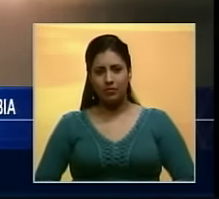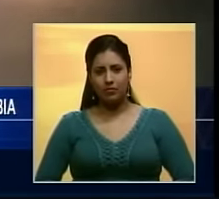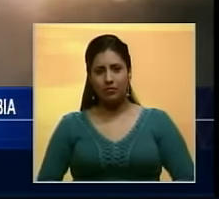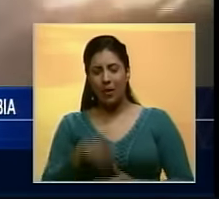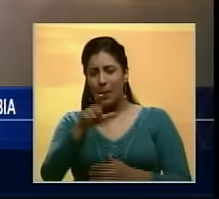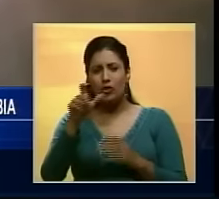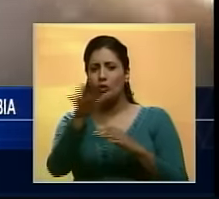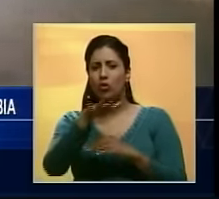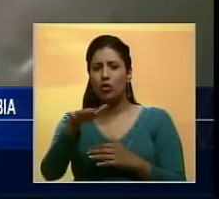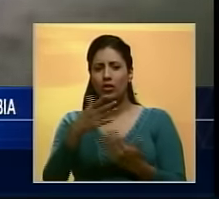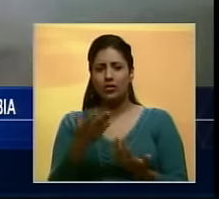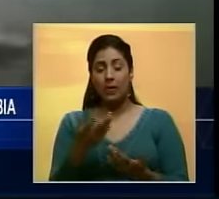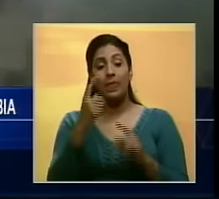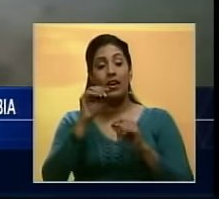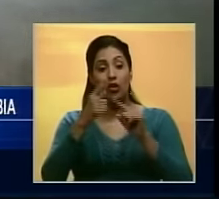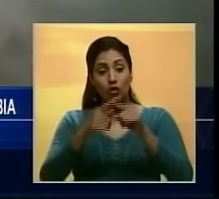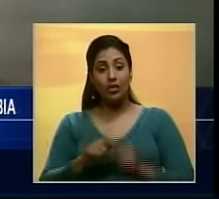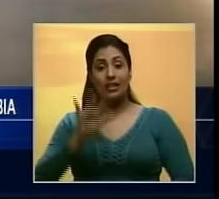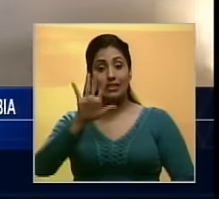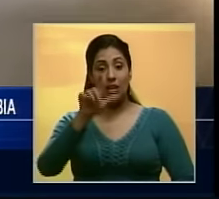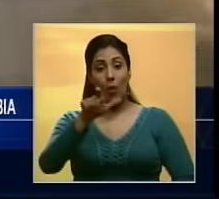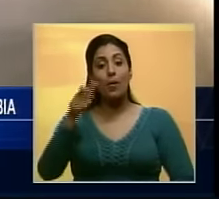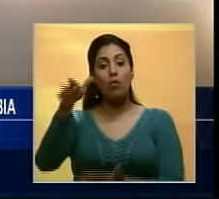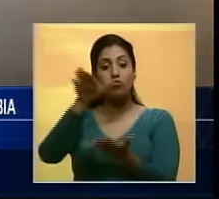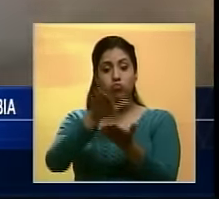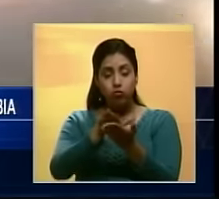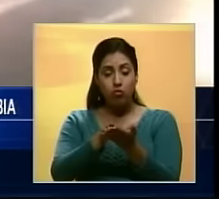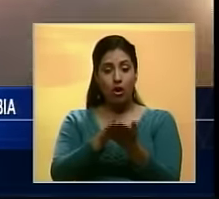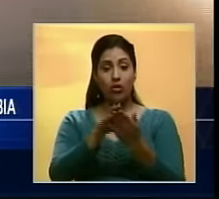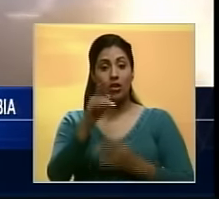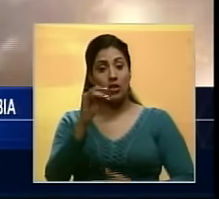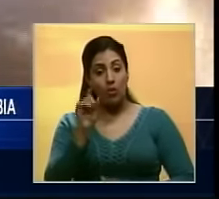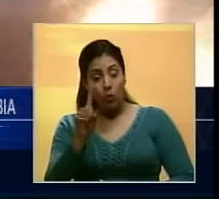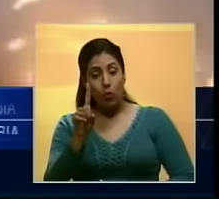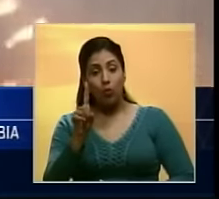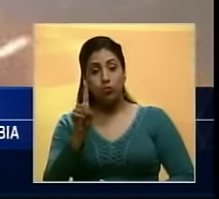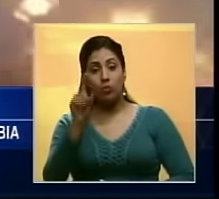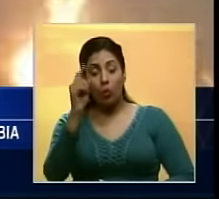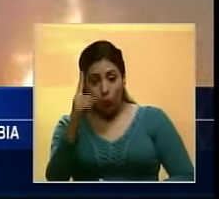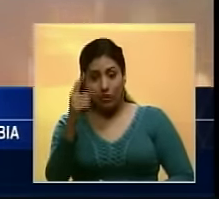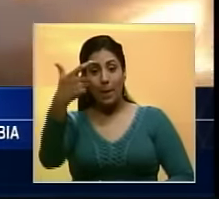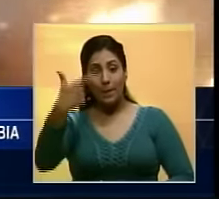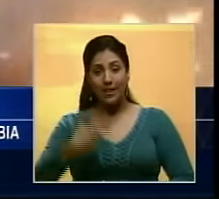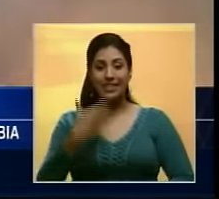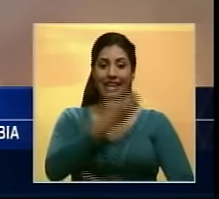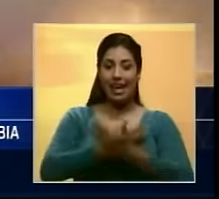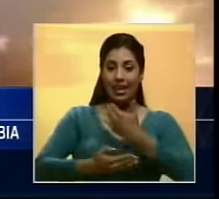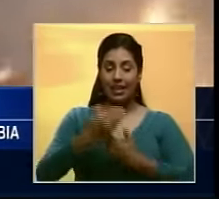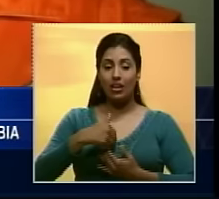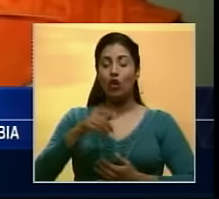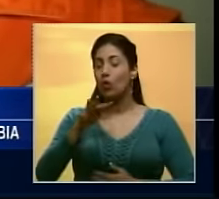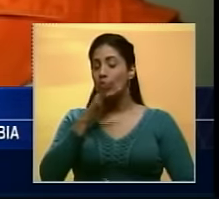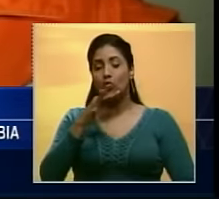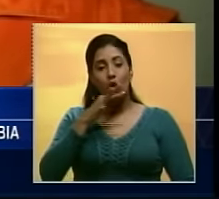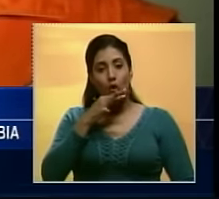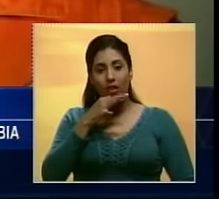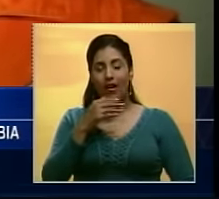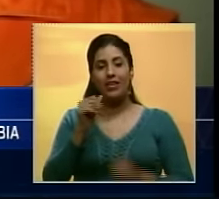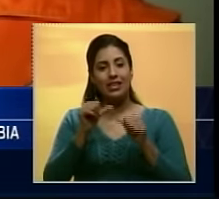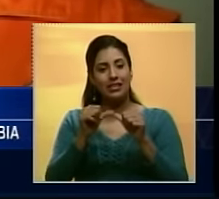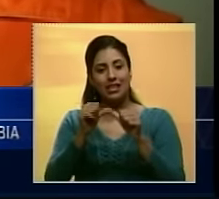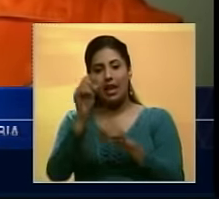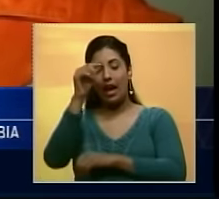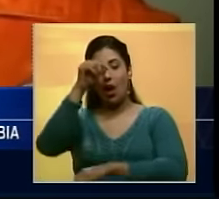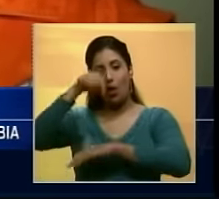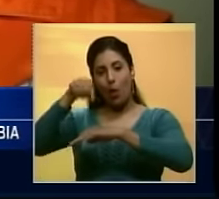¿Esta la cabina? no es? Son cinco personas fallecidas y una persona herida que todavía permanece